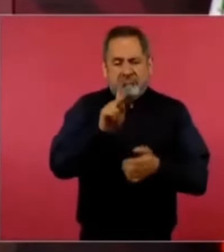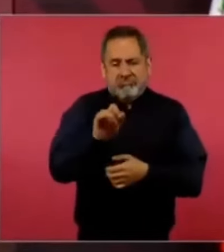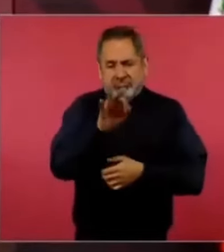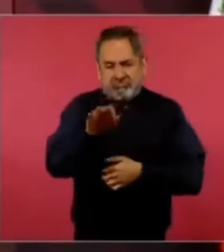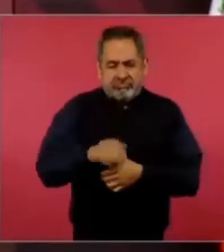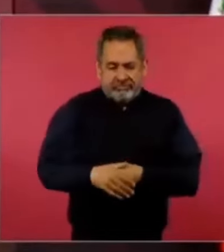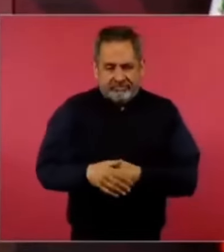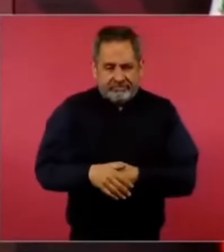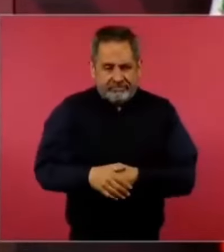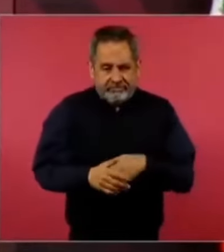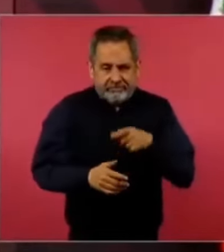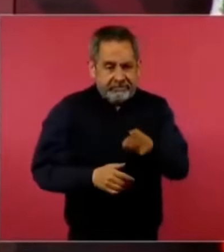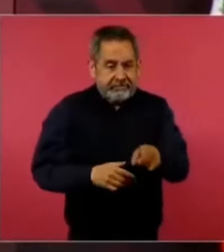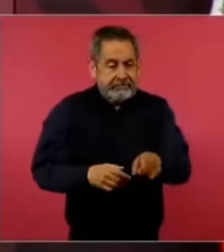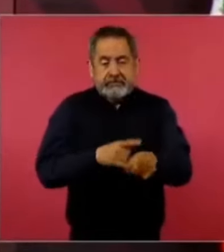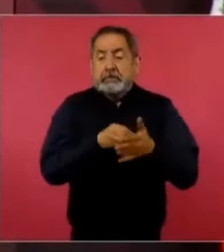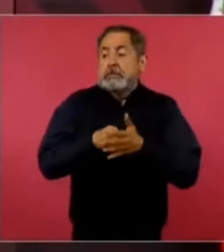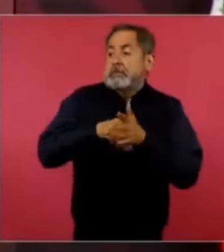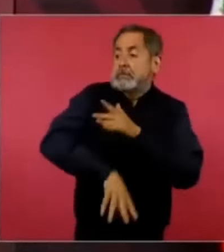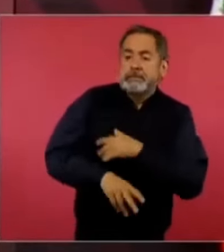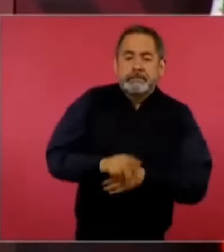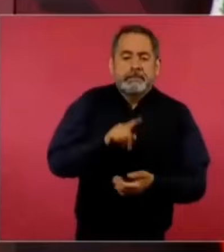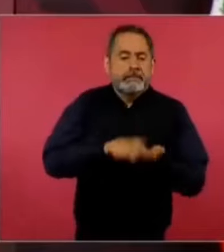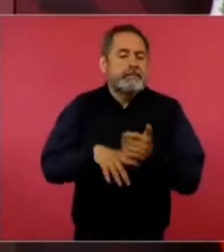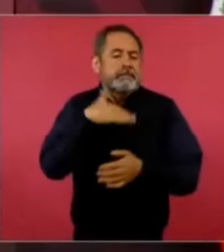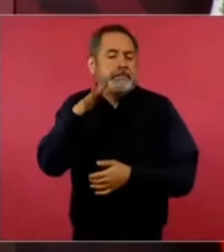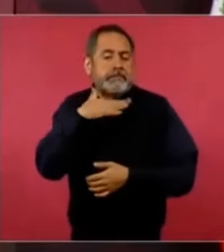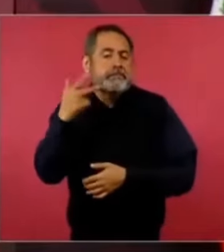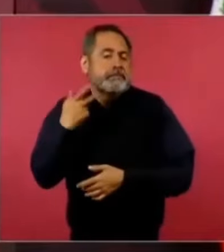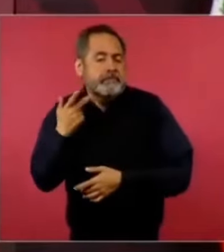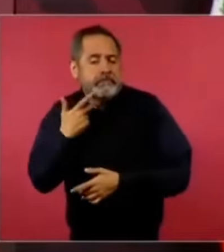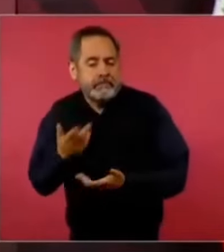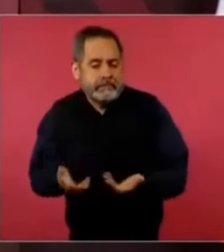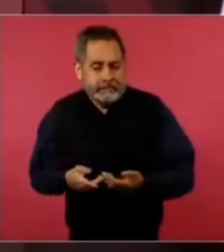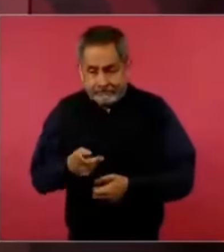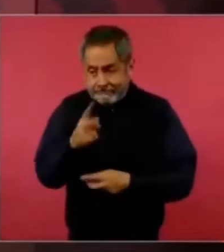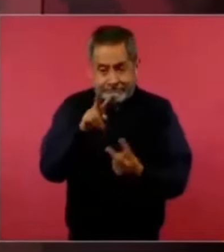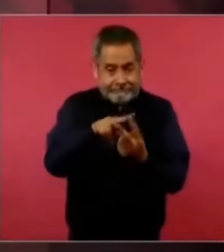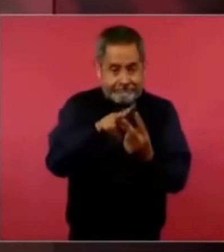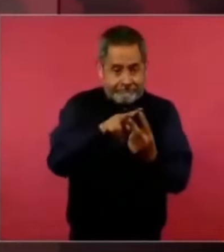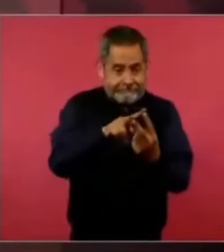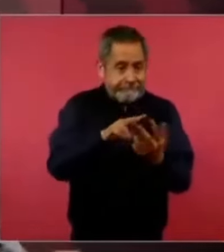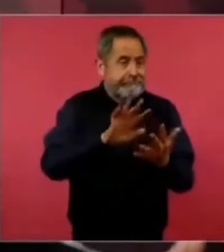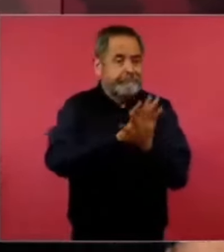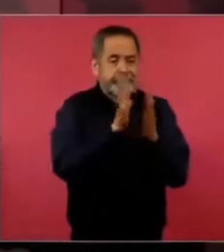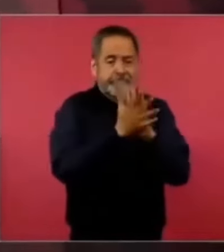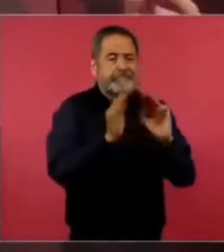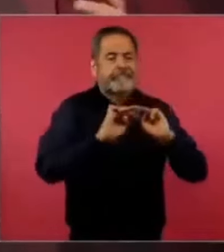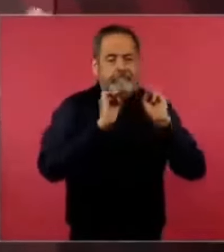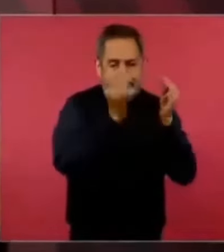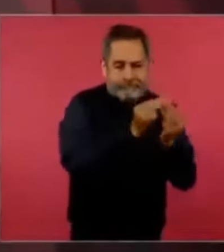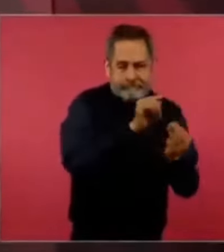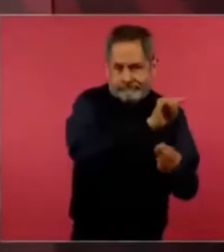delincuencia del cuello blanco, porque son las dos las que tienen